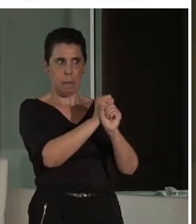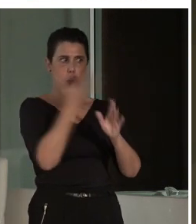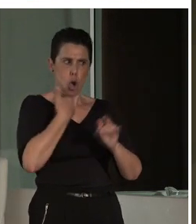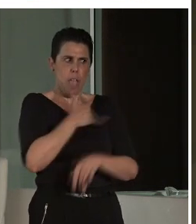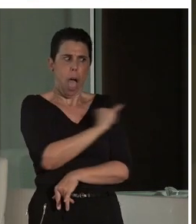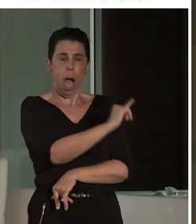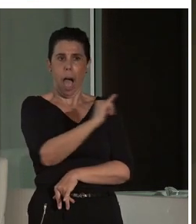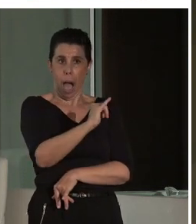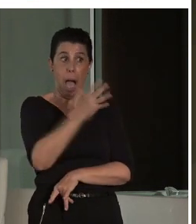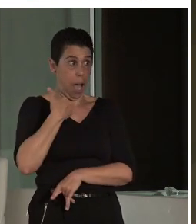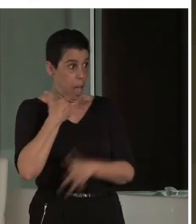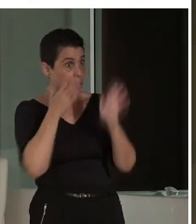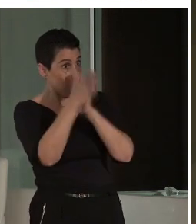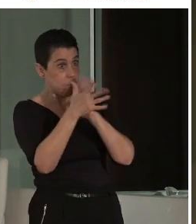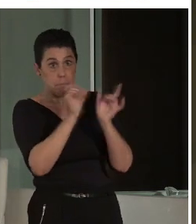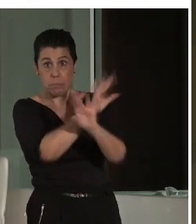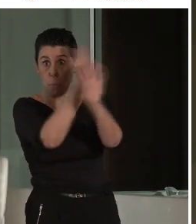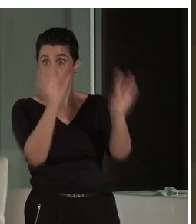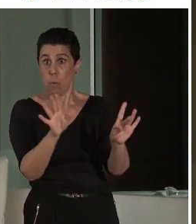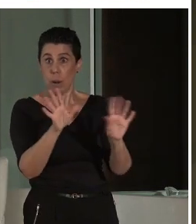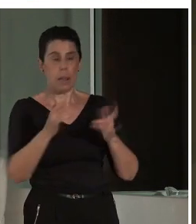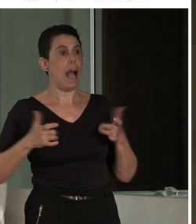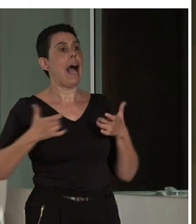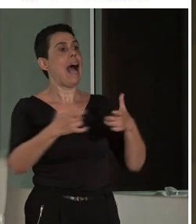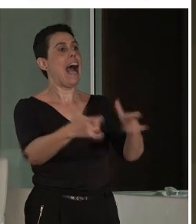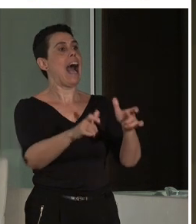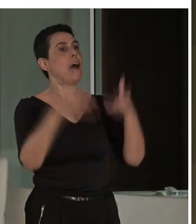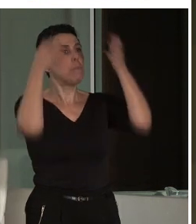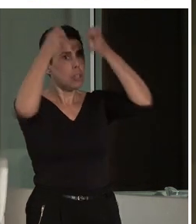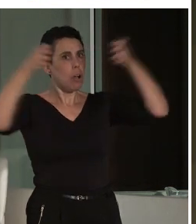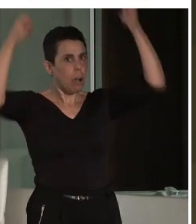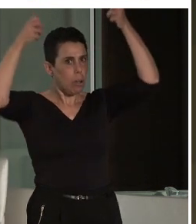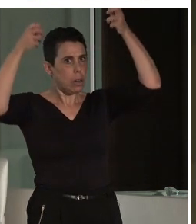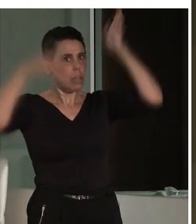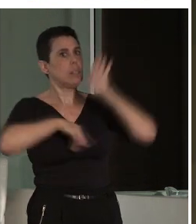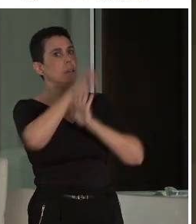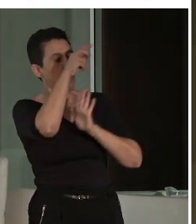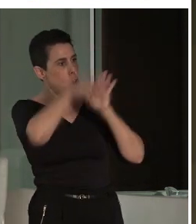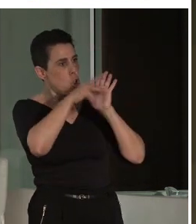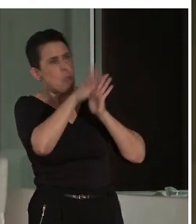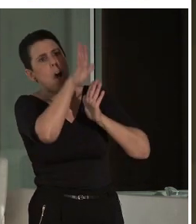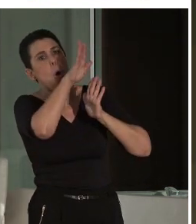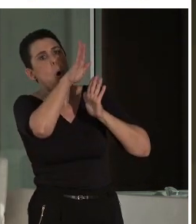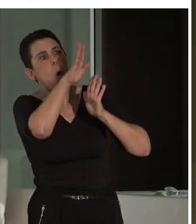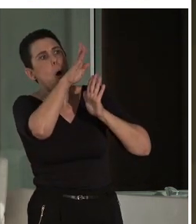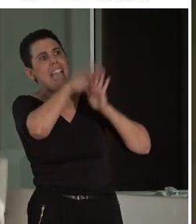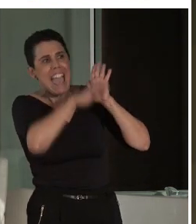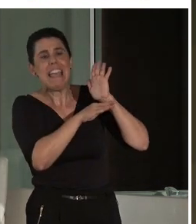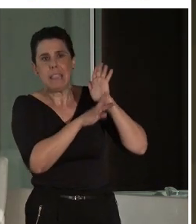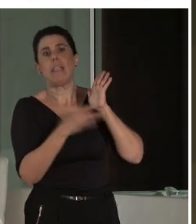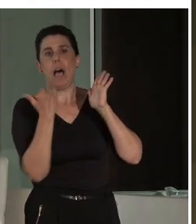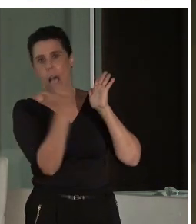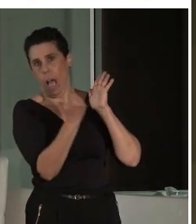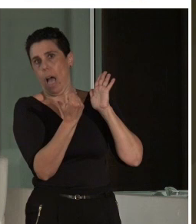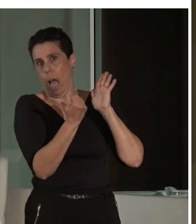y explicaste, y que en el ámbito cognitivo también existen, también existen, y bueno, hay